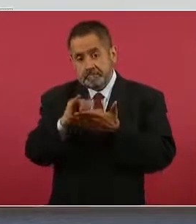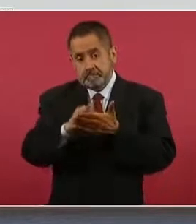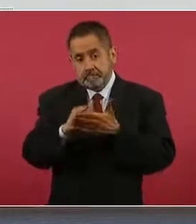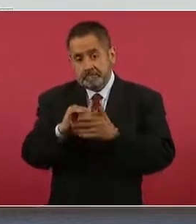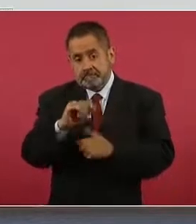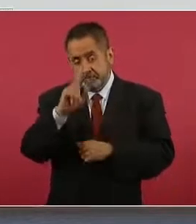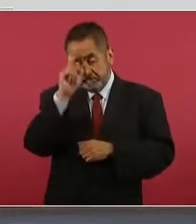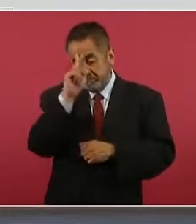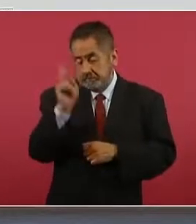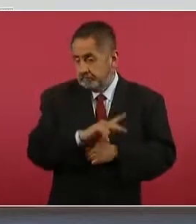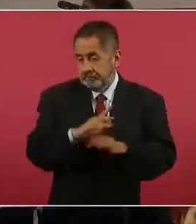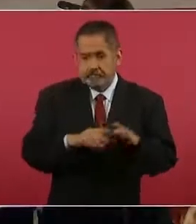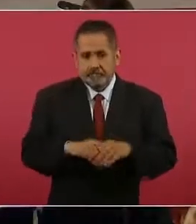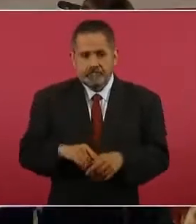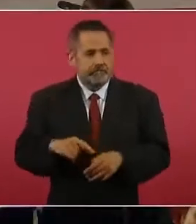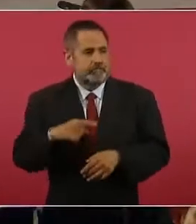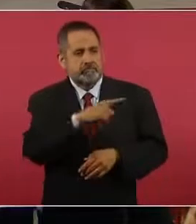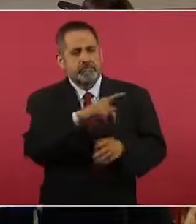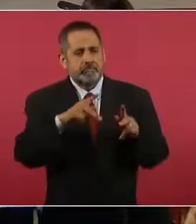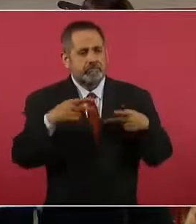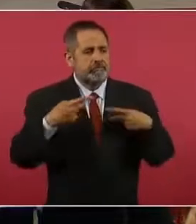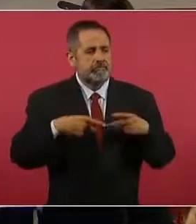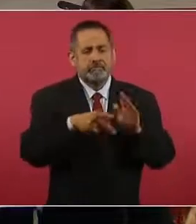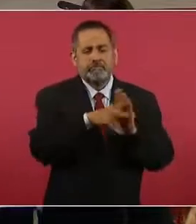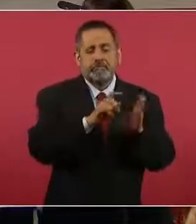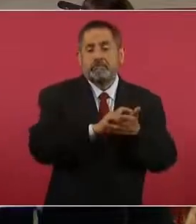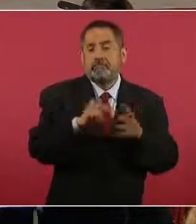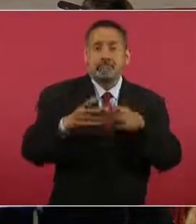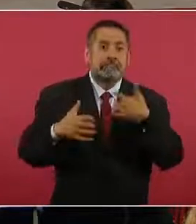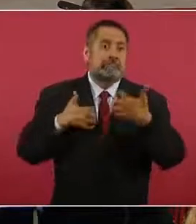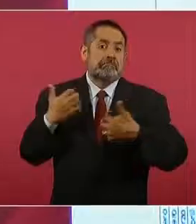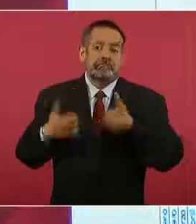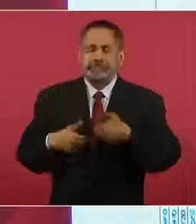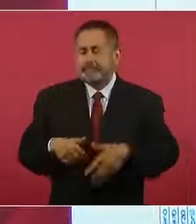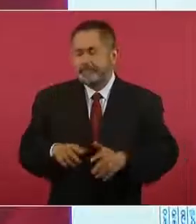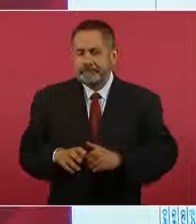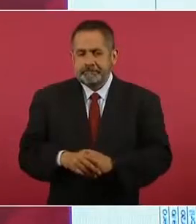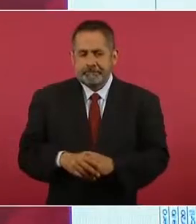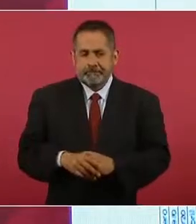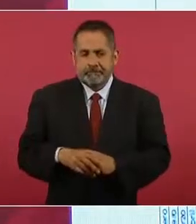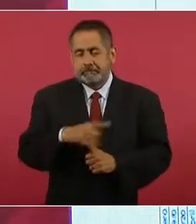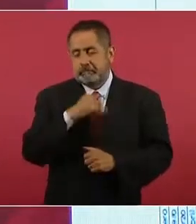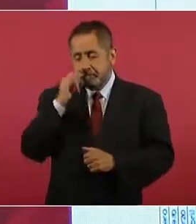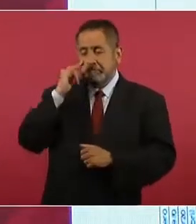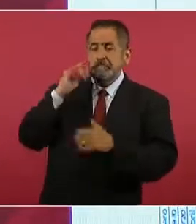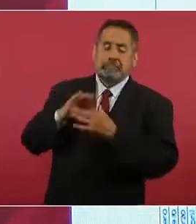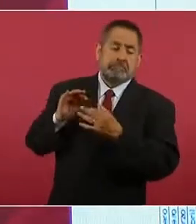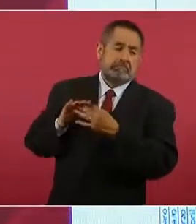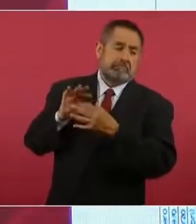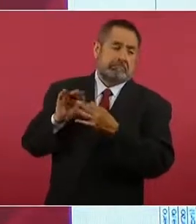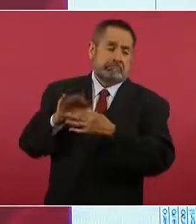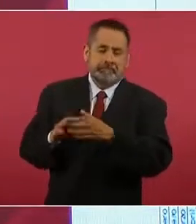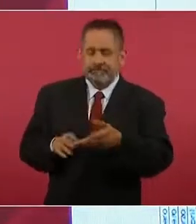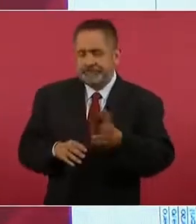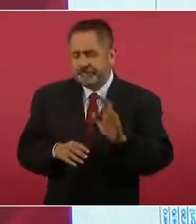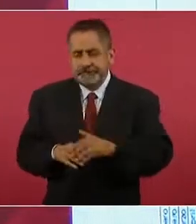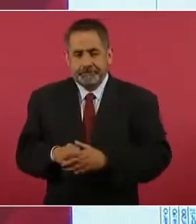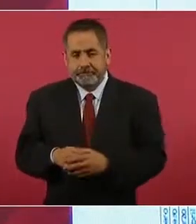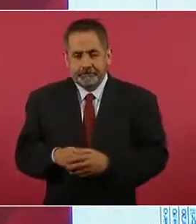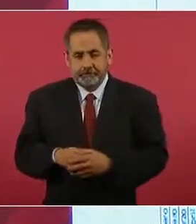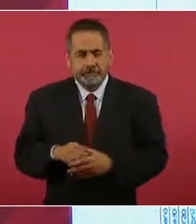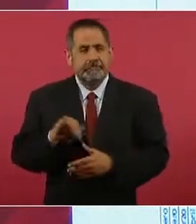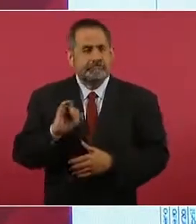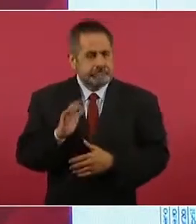hasta un periodista de esos muy famoso lo tomó a mal. Entonces, sí se ha